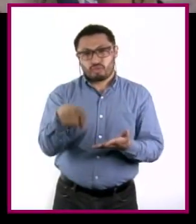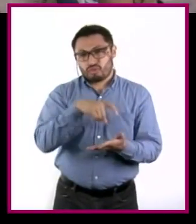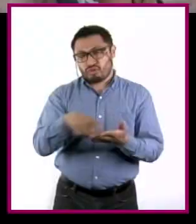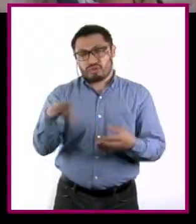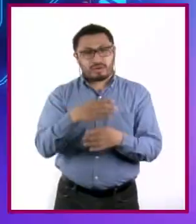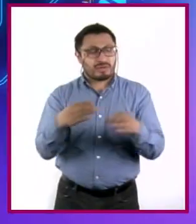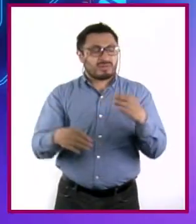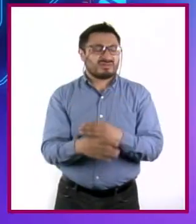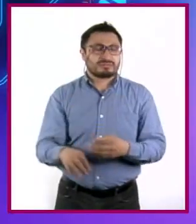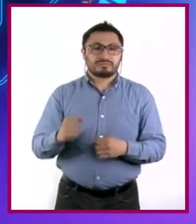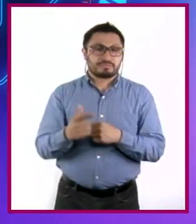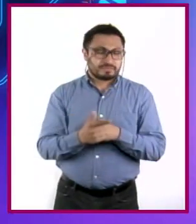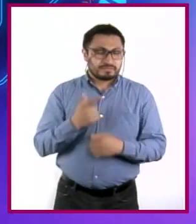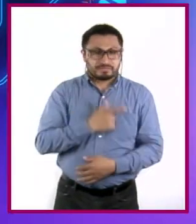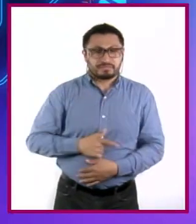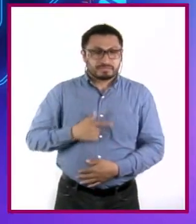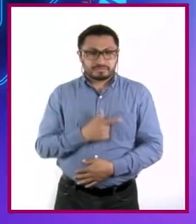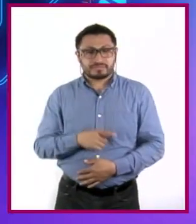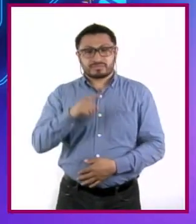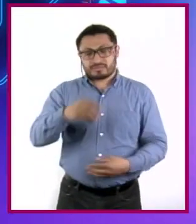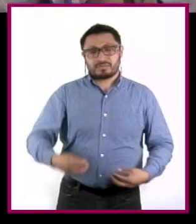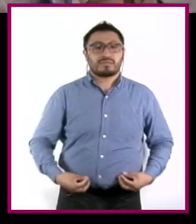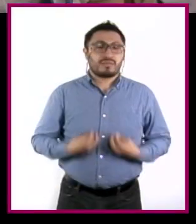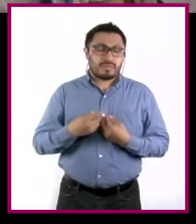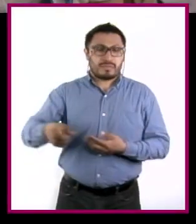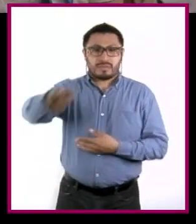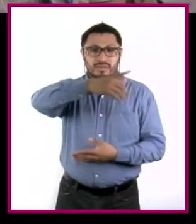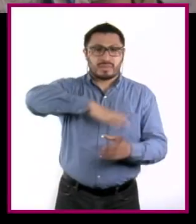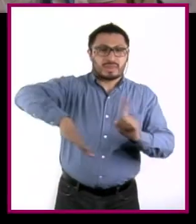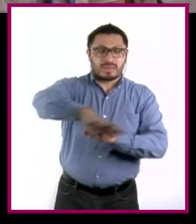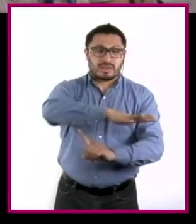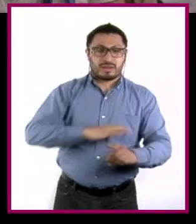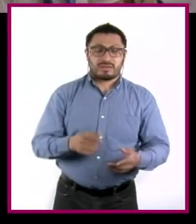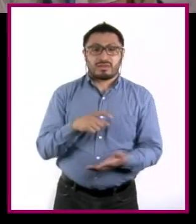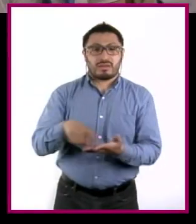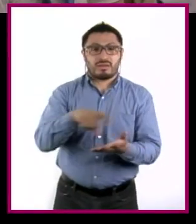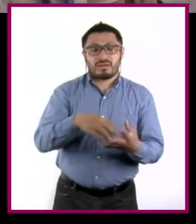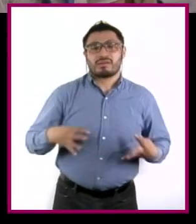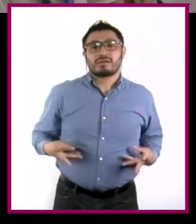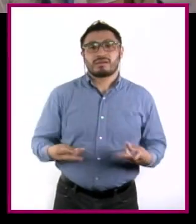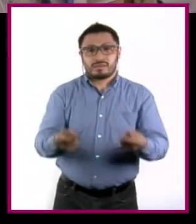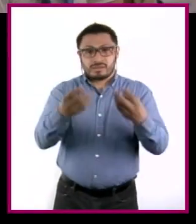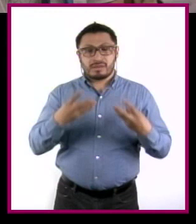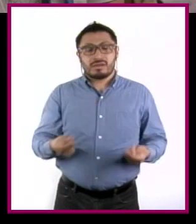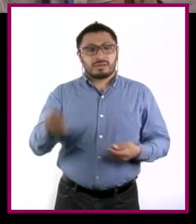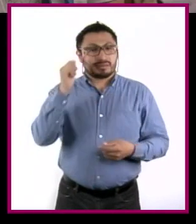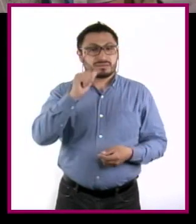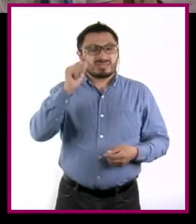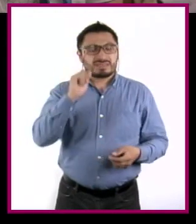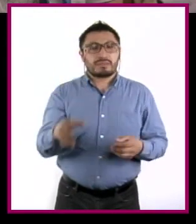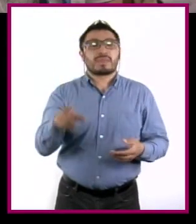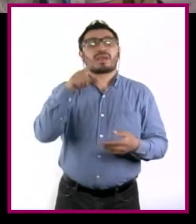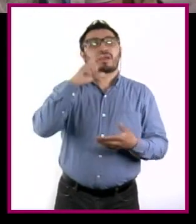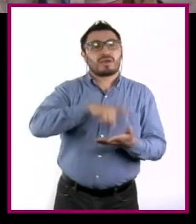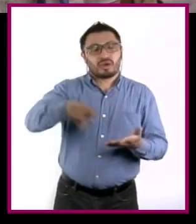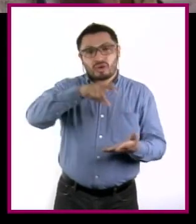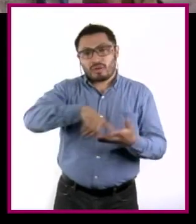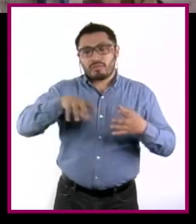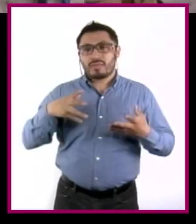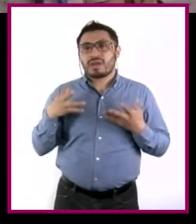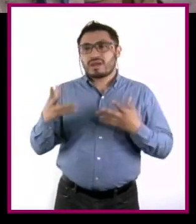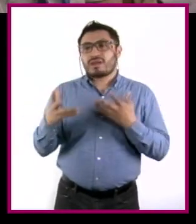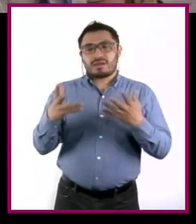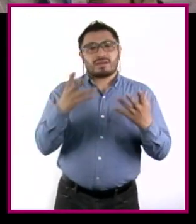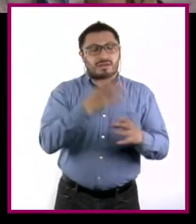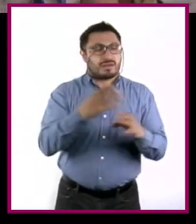cosas agradables. Al vivir en una sociedad de consumo, que muestra en todo momento el placer asociado a comprar o poseer bienes